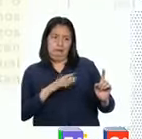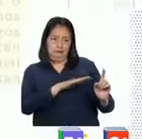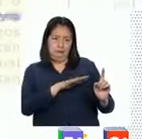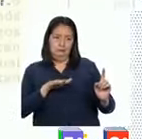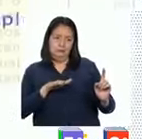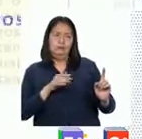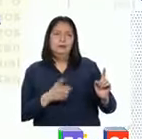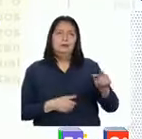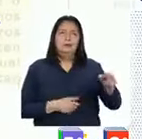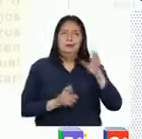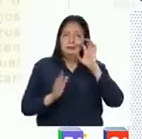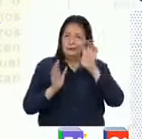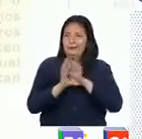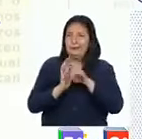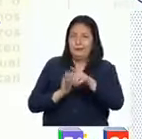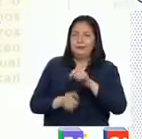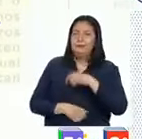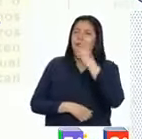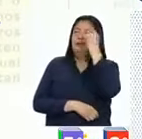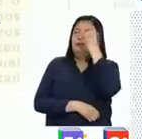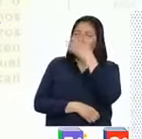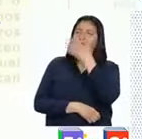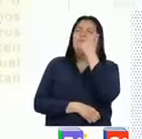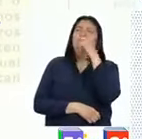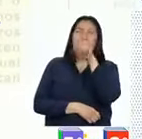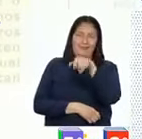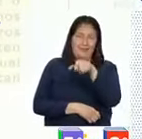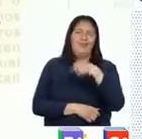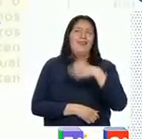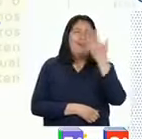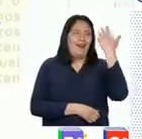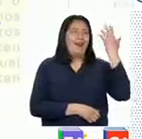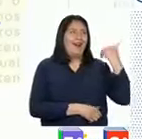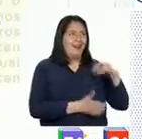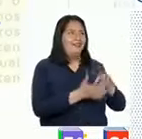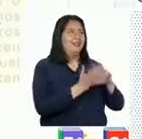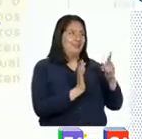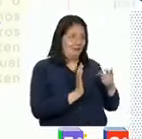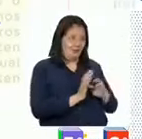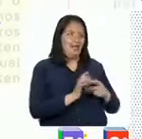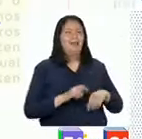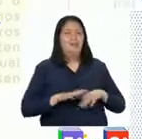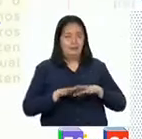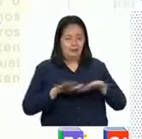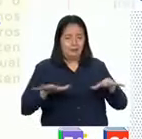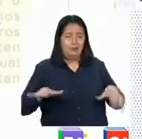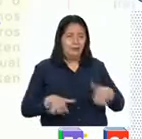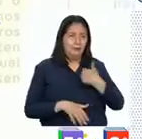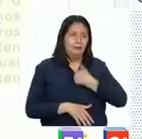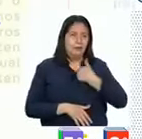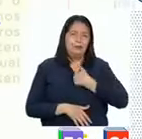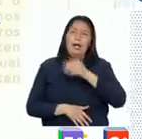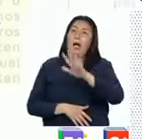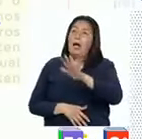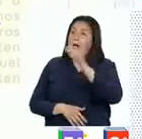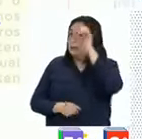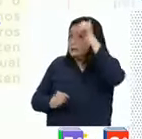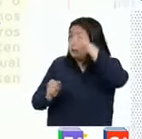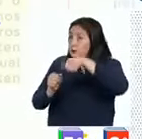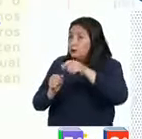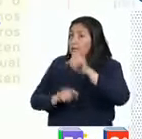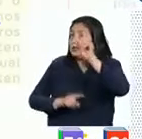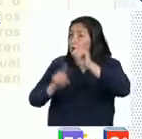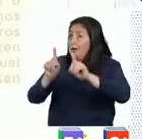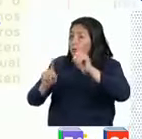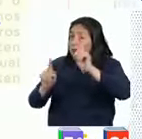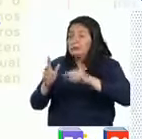Con estos ejemplos entiendo mejor la definición anterior de espacio personal. Me ha hecho recordar que en algunas